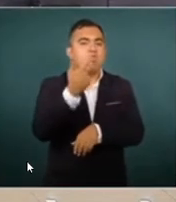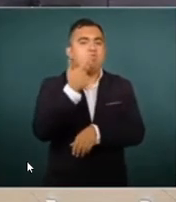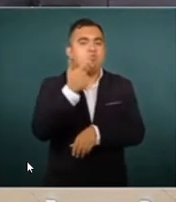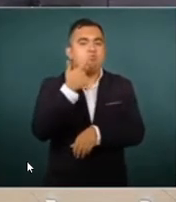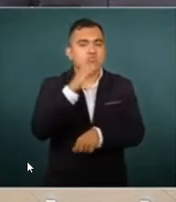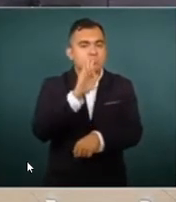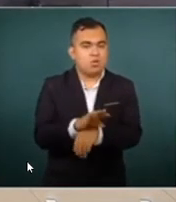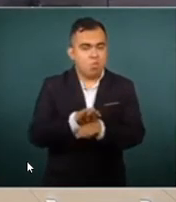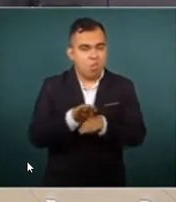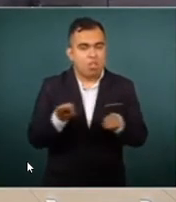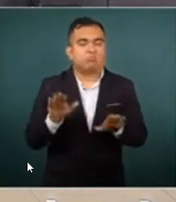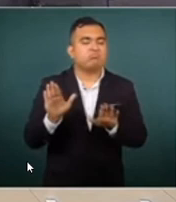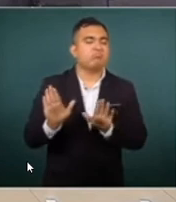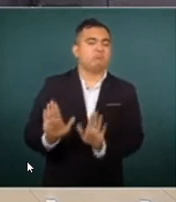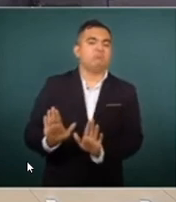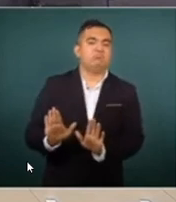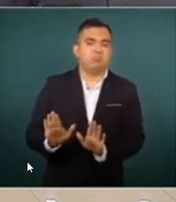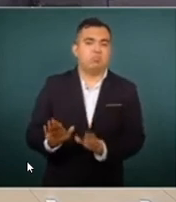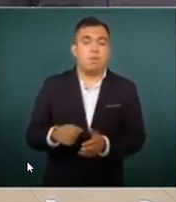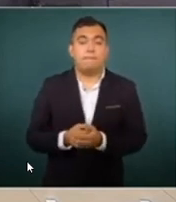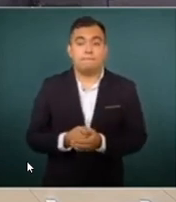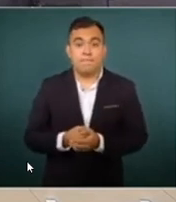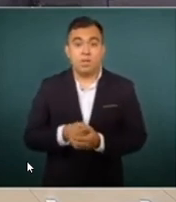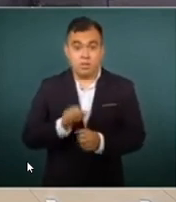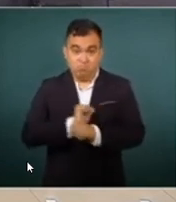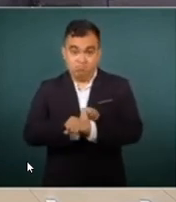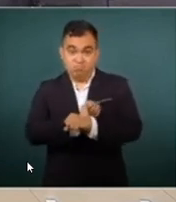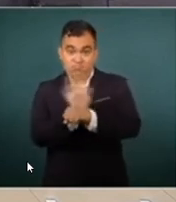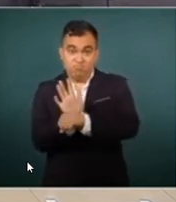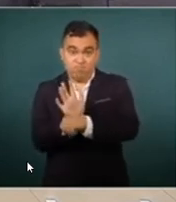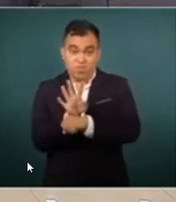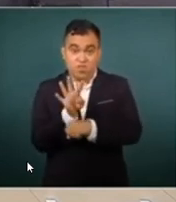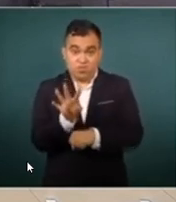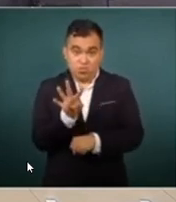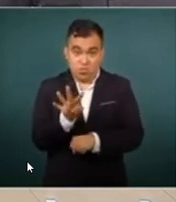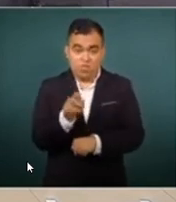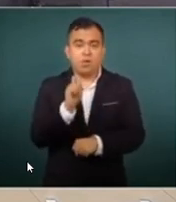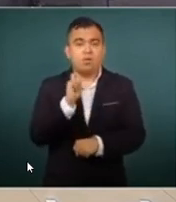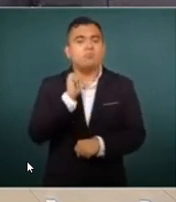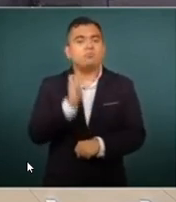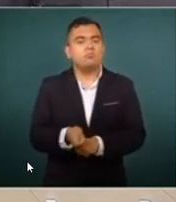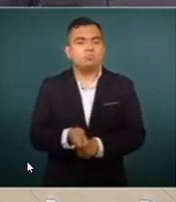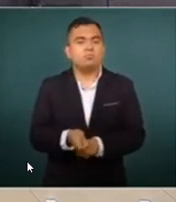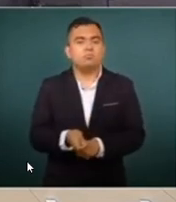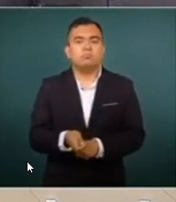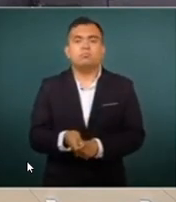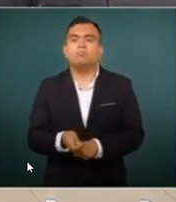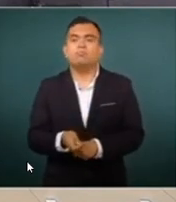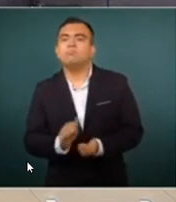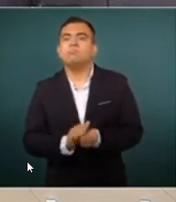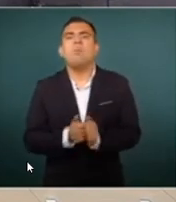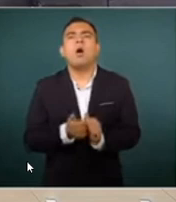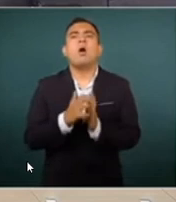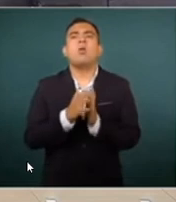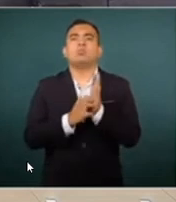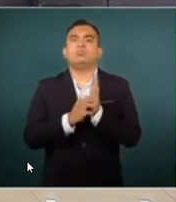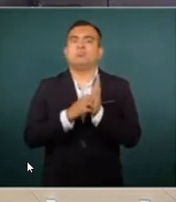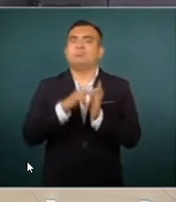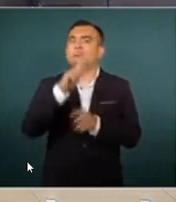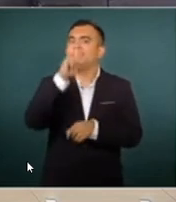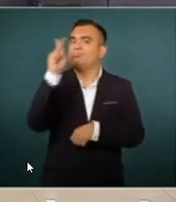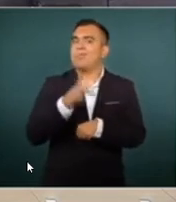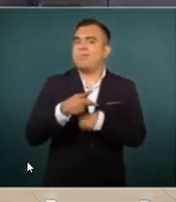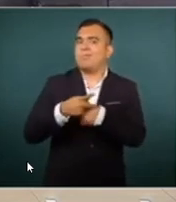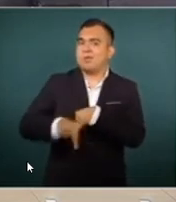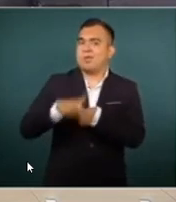El manejo de la crisis sanitaria de la COVID-19 se ha caracterizado por una política de austeridad suicida y por su rechazo a